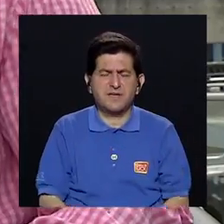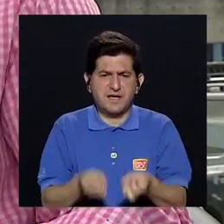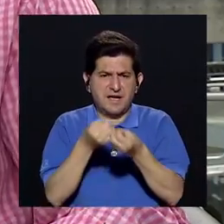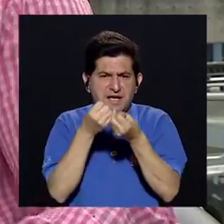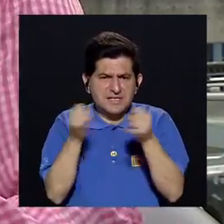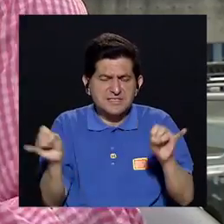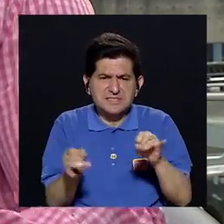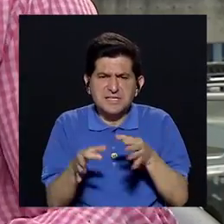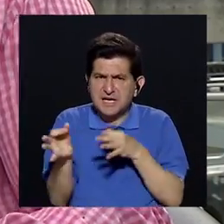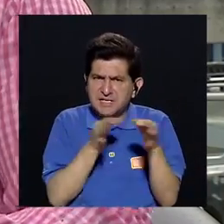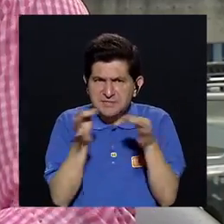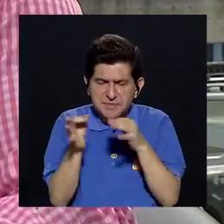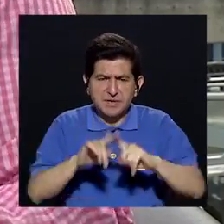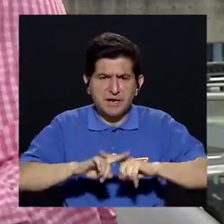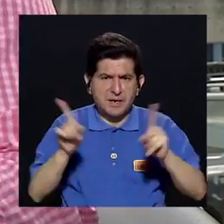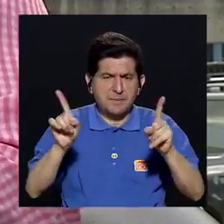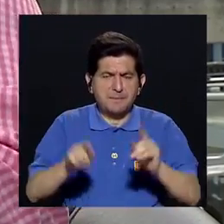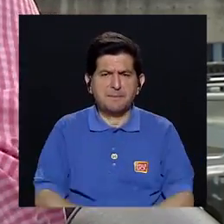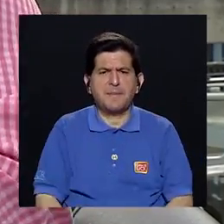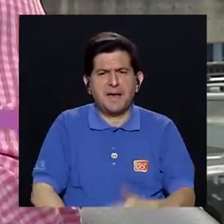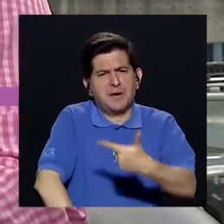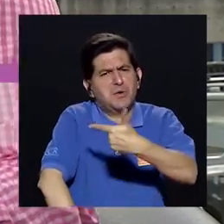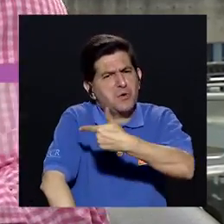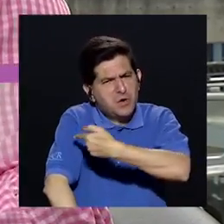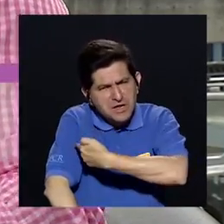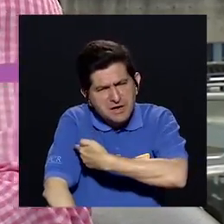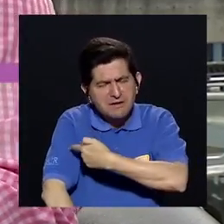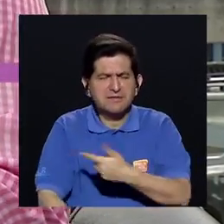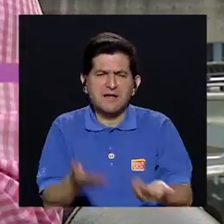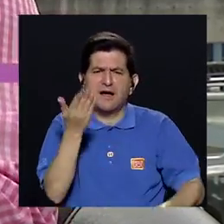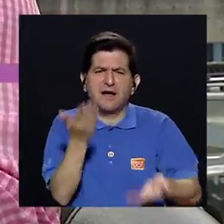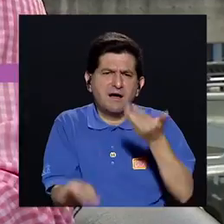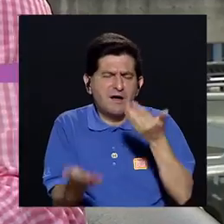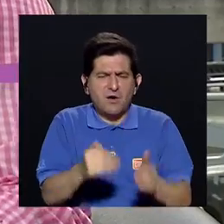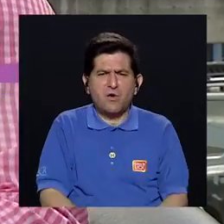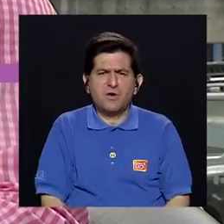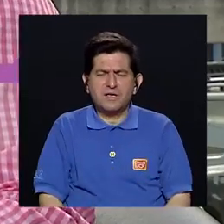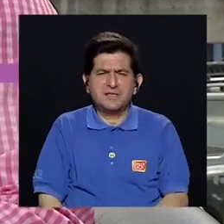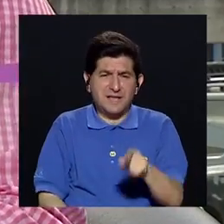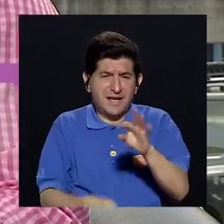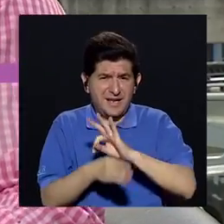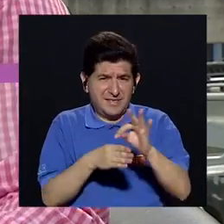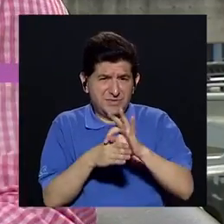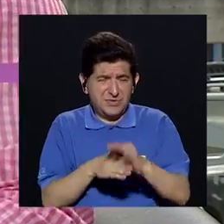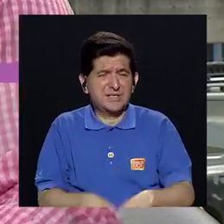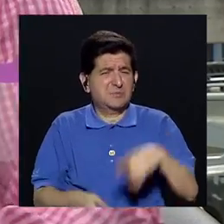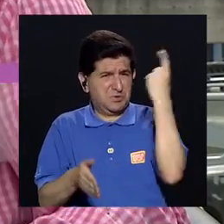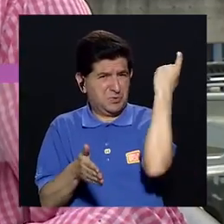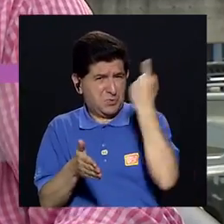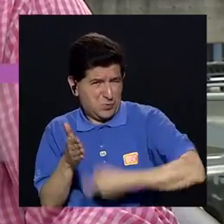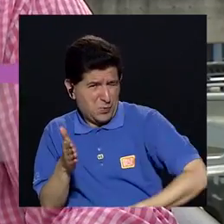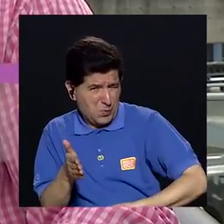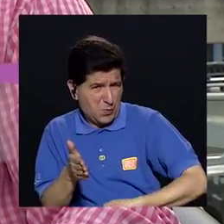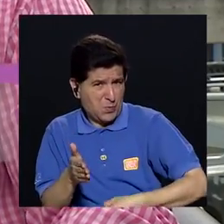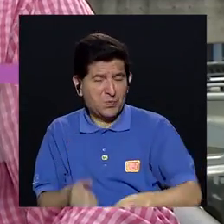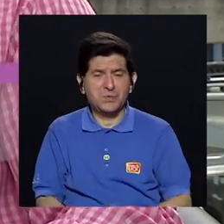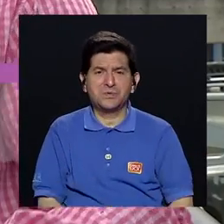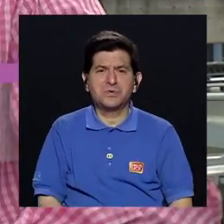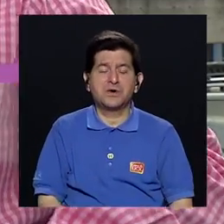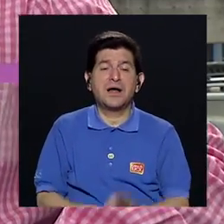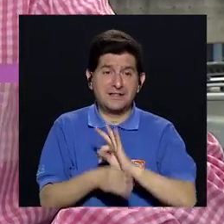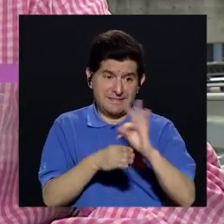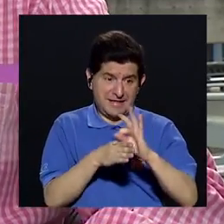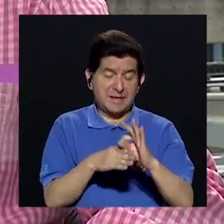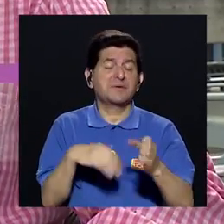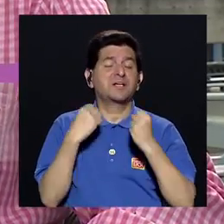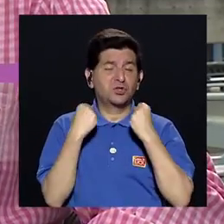especificaciones Pero estamos hablando de inyectables ¿Es un tratamiento pesado? No sé, algo El tratamiento